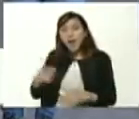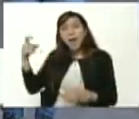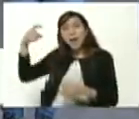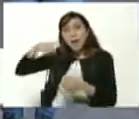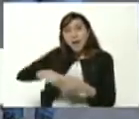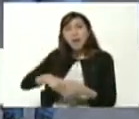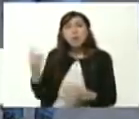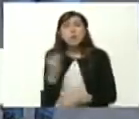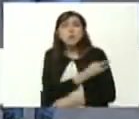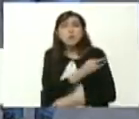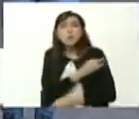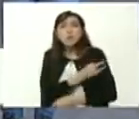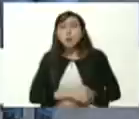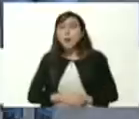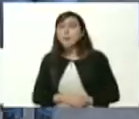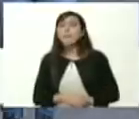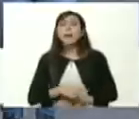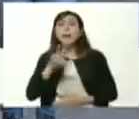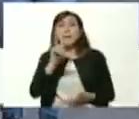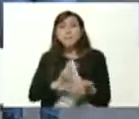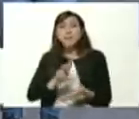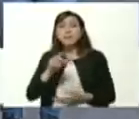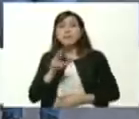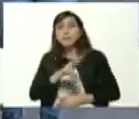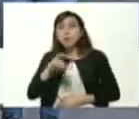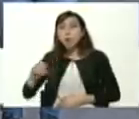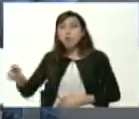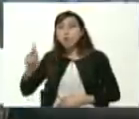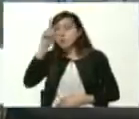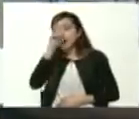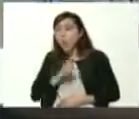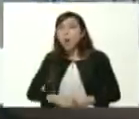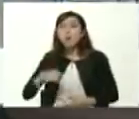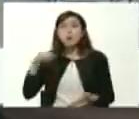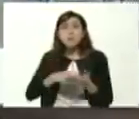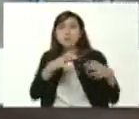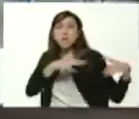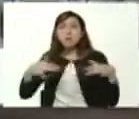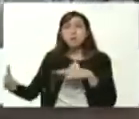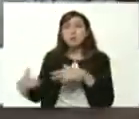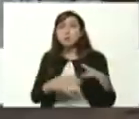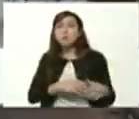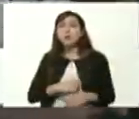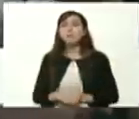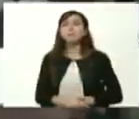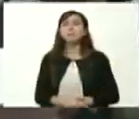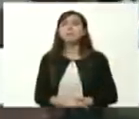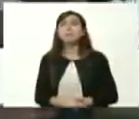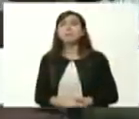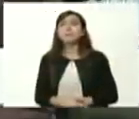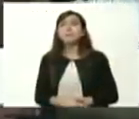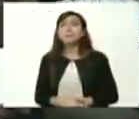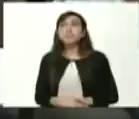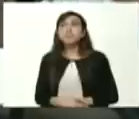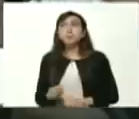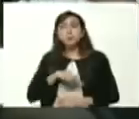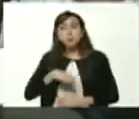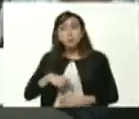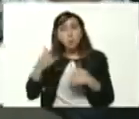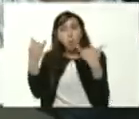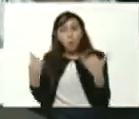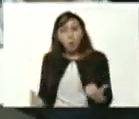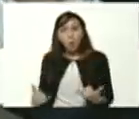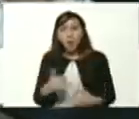universitario bicentenario en el marco de los 200 años de la batalla de Carabobo en este momento quiero